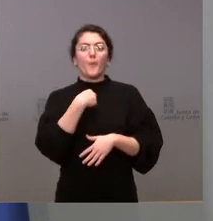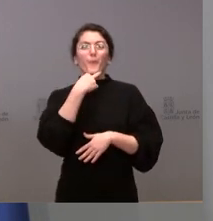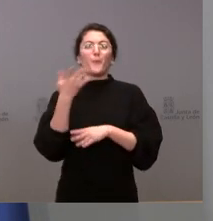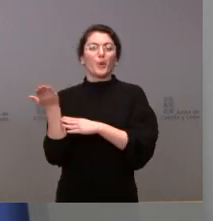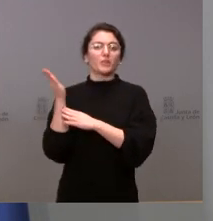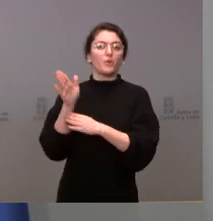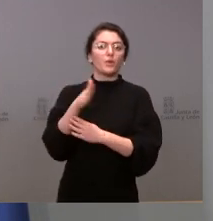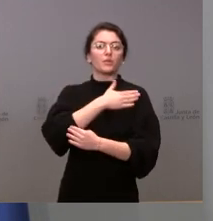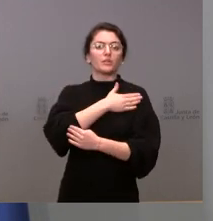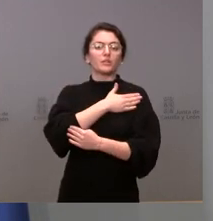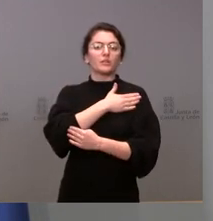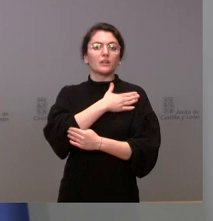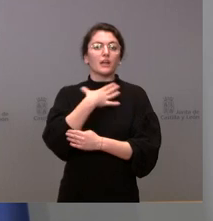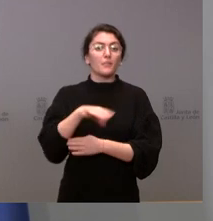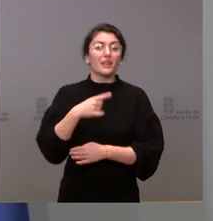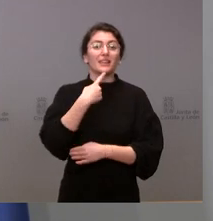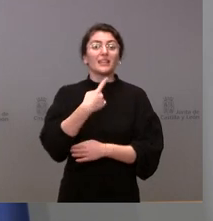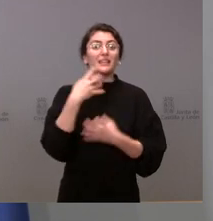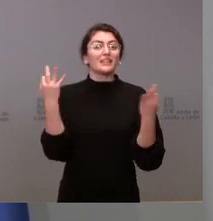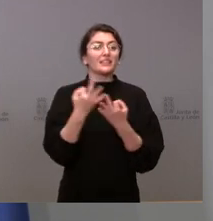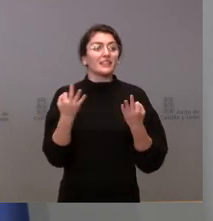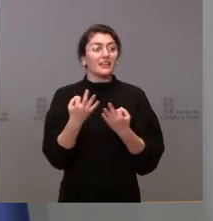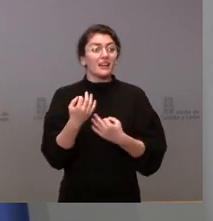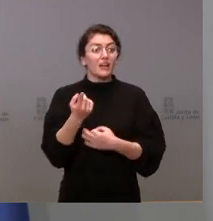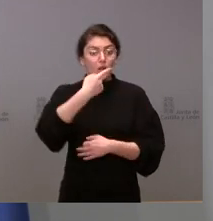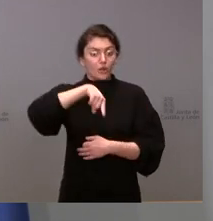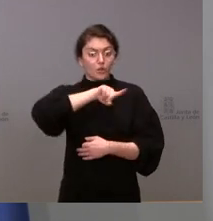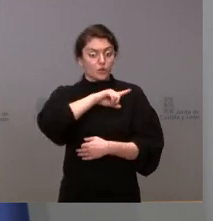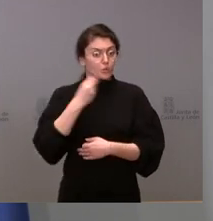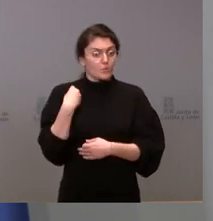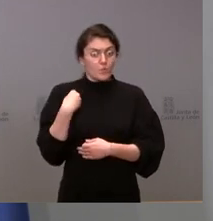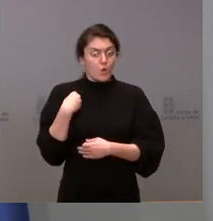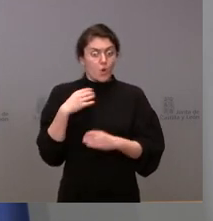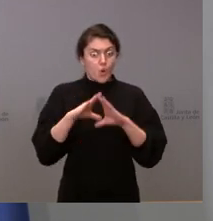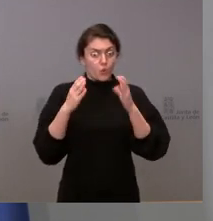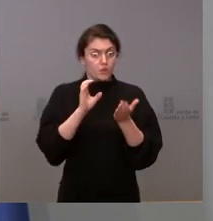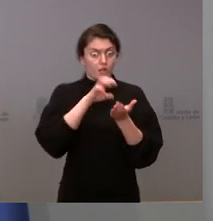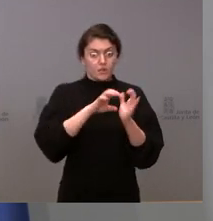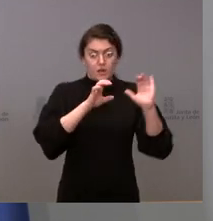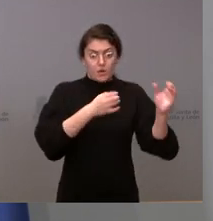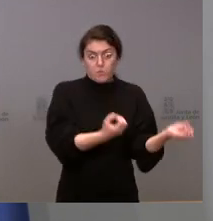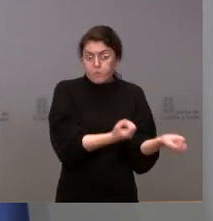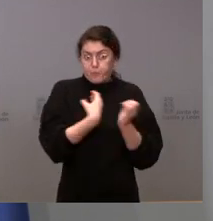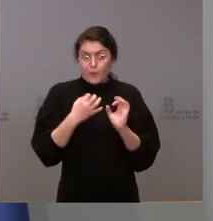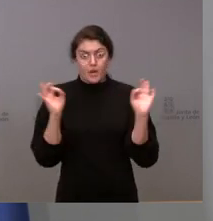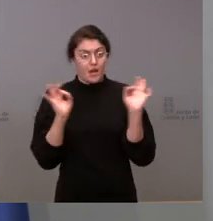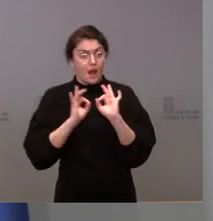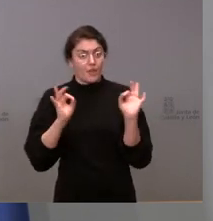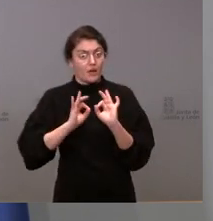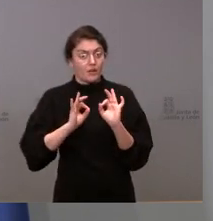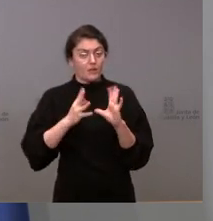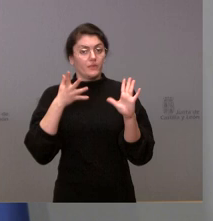puedo apuntar que hasta donde sabemos no se nos ha informado a la junta de Castilla y León sobre esta cuestión y por tanto es una decisión